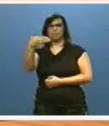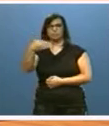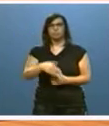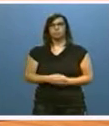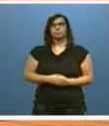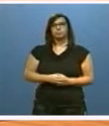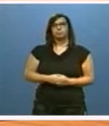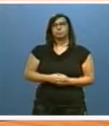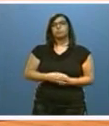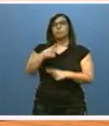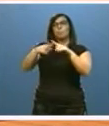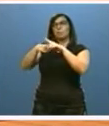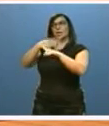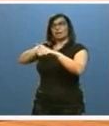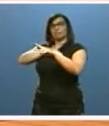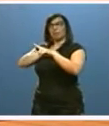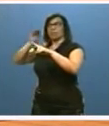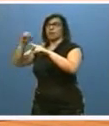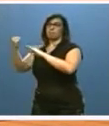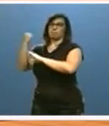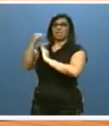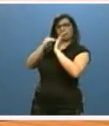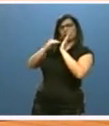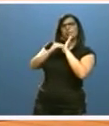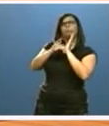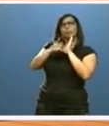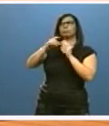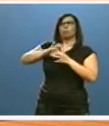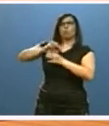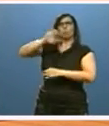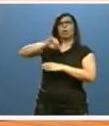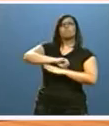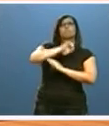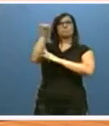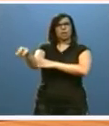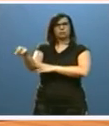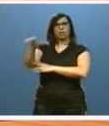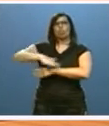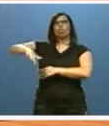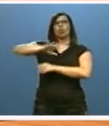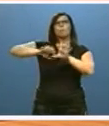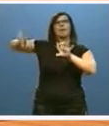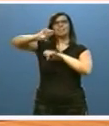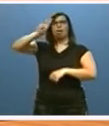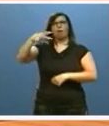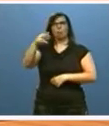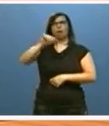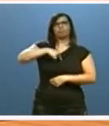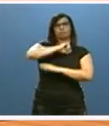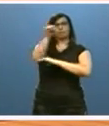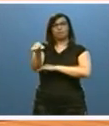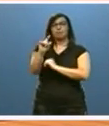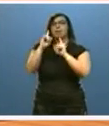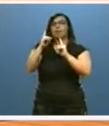ligeramente inferior a la media de España, pero muy por encima de la media de la Unión Europea 28 y de la zona euro, y en todo caso, nuestro